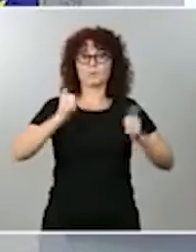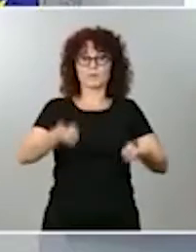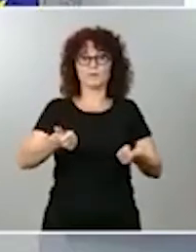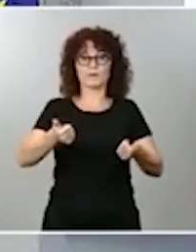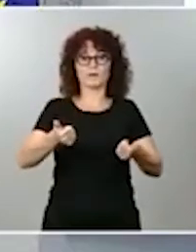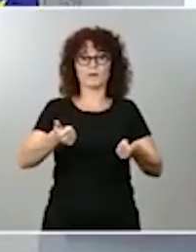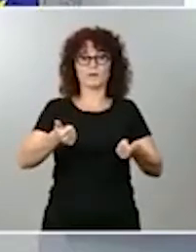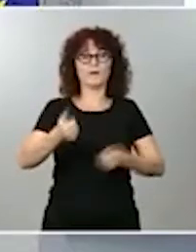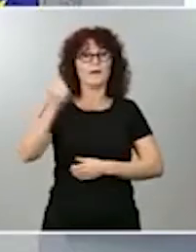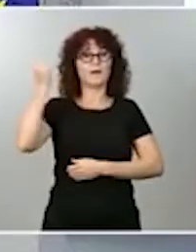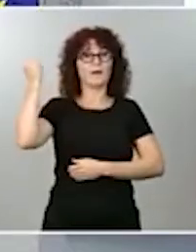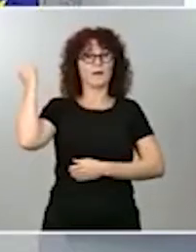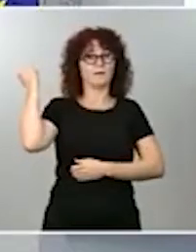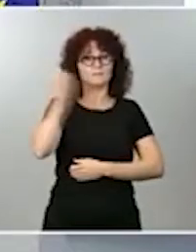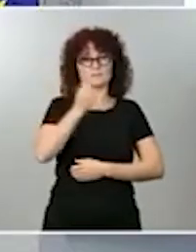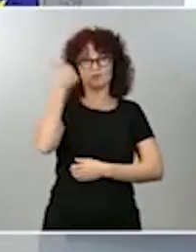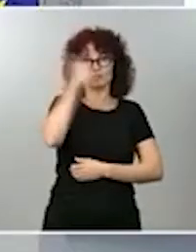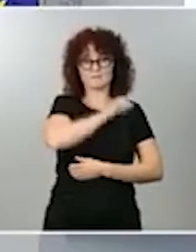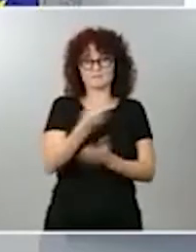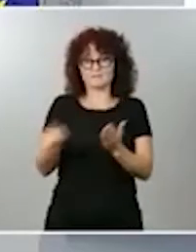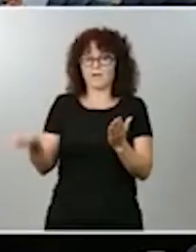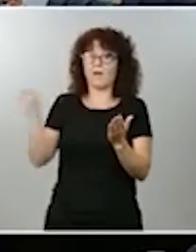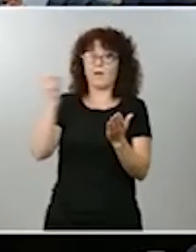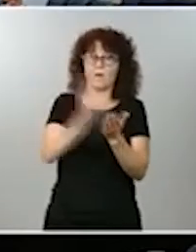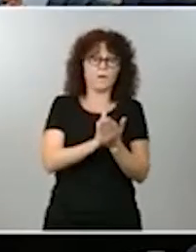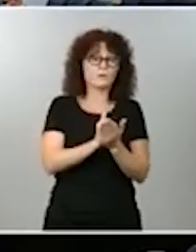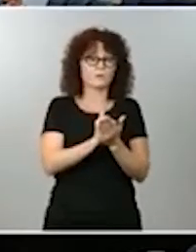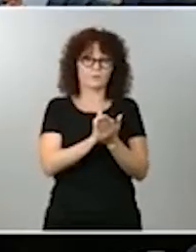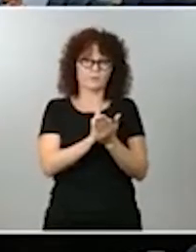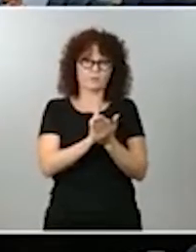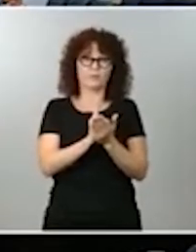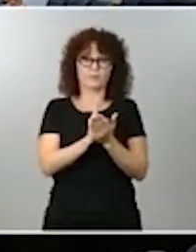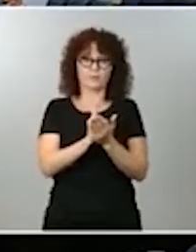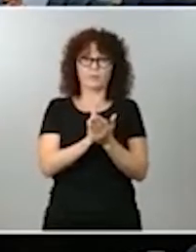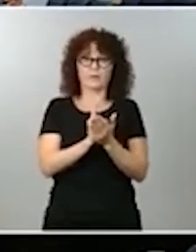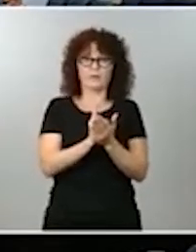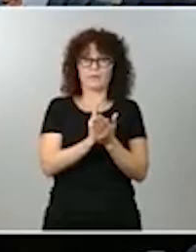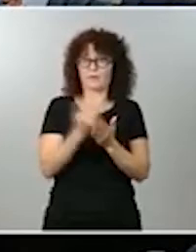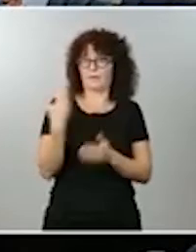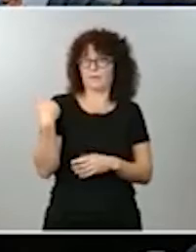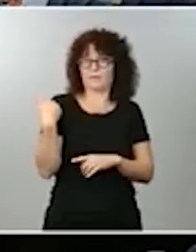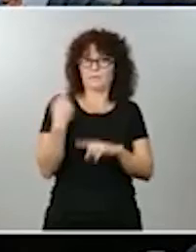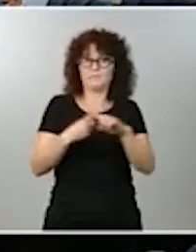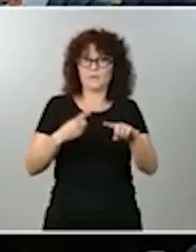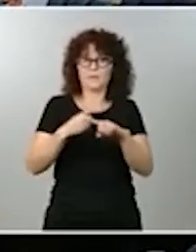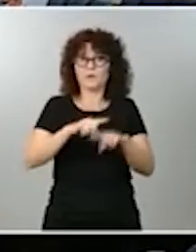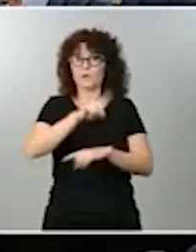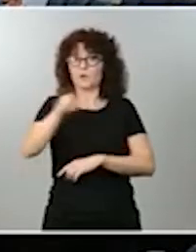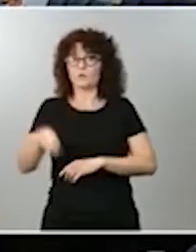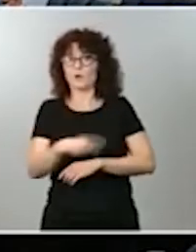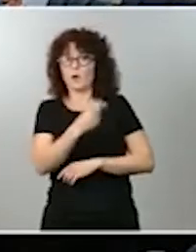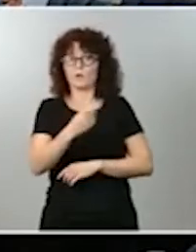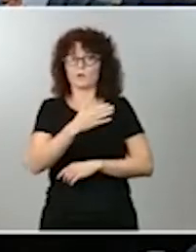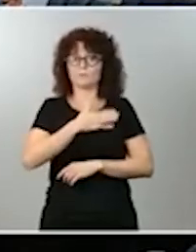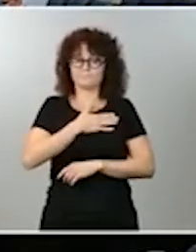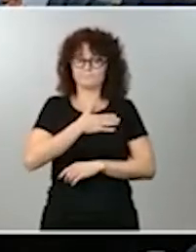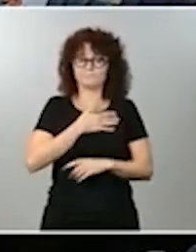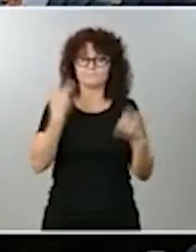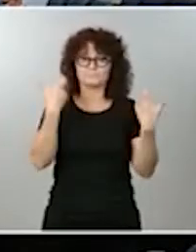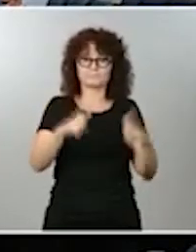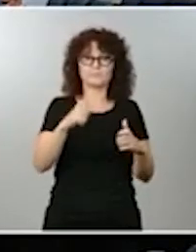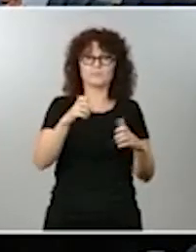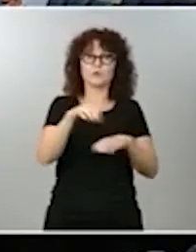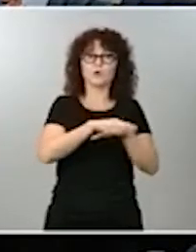machista que hemos dado a conocer hace, no sé, media hora, una hora, por parte de la delegación de Gobierno contra la violencia